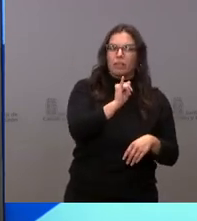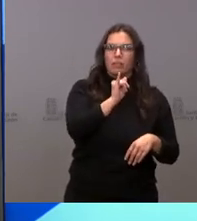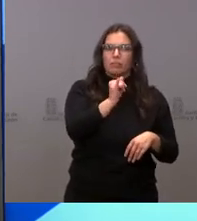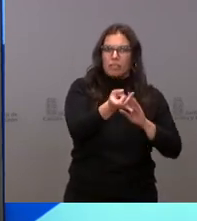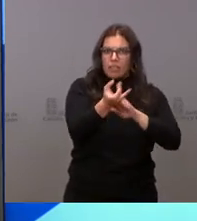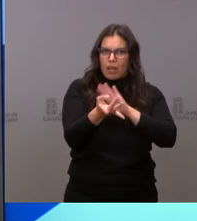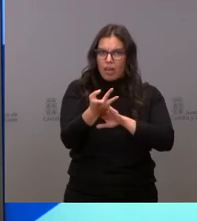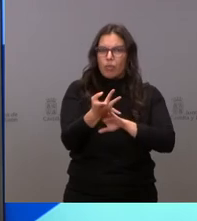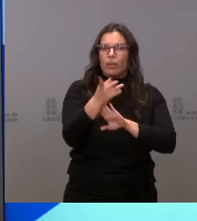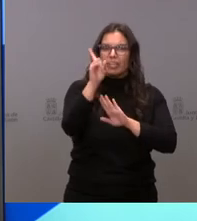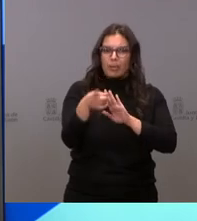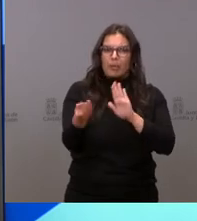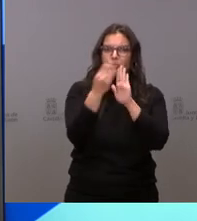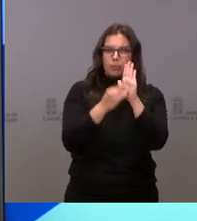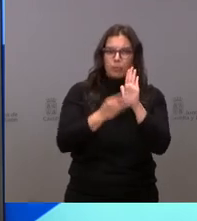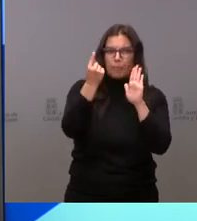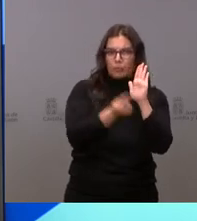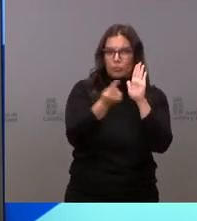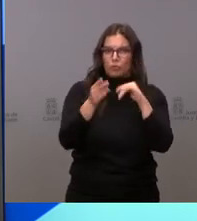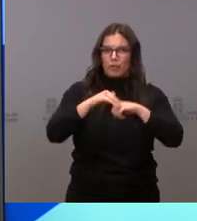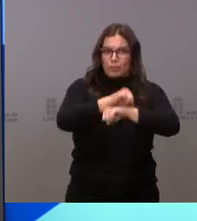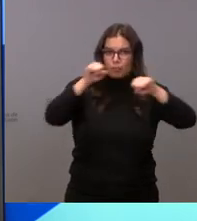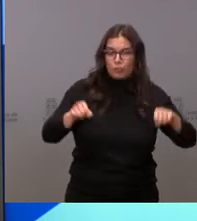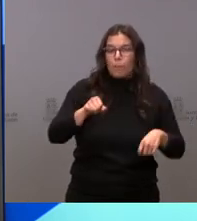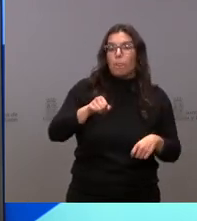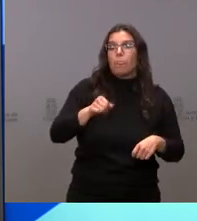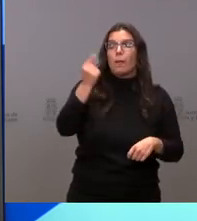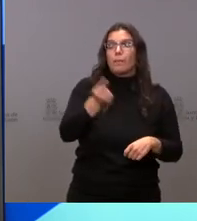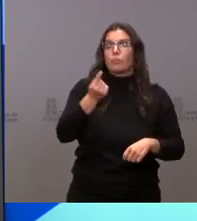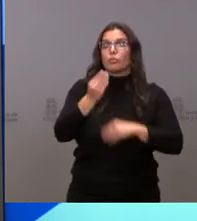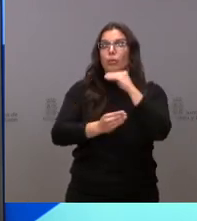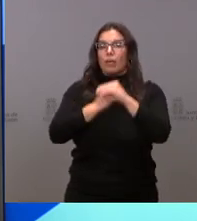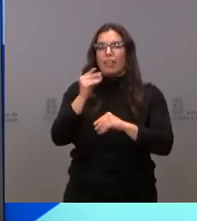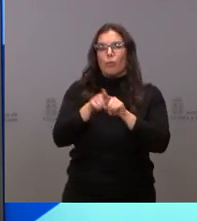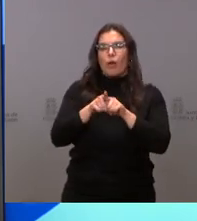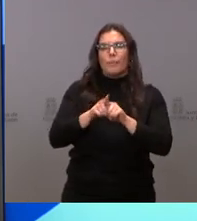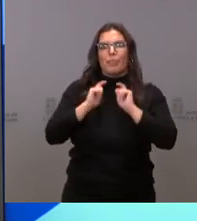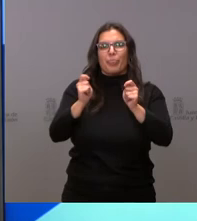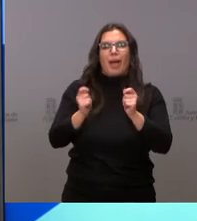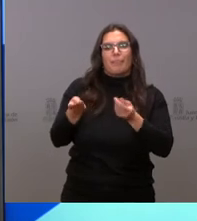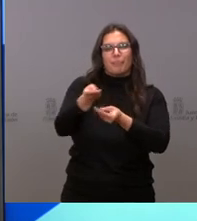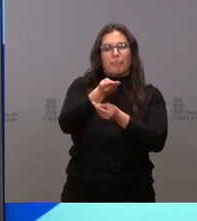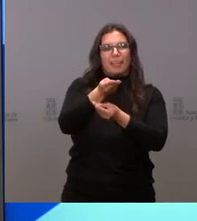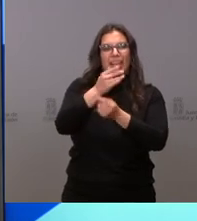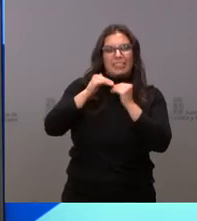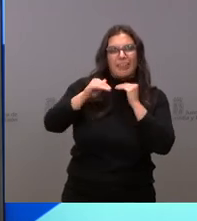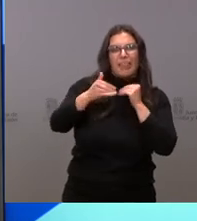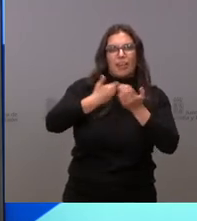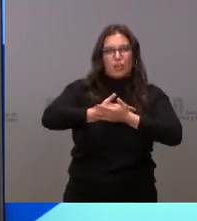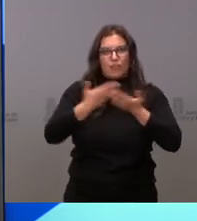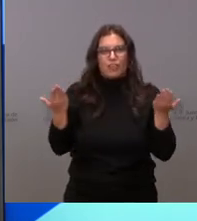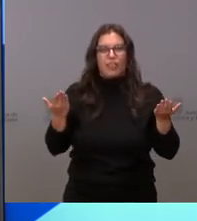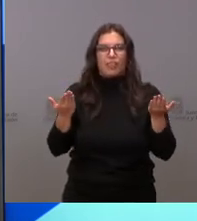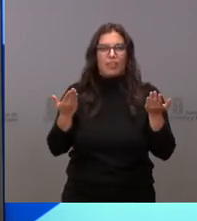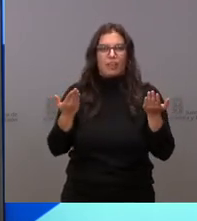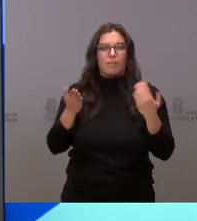el presupuesto del próximo año fortalecen, lo que hace este presupuesto es crear un clima de estabilidad, de confianza y de seguridad que es positivo para las empresas